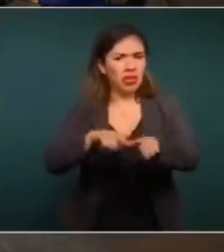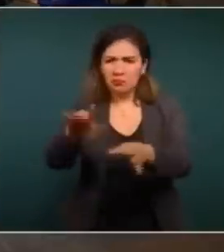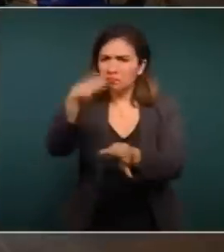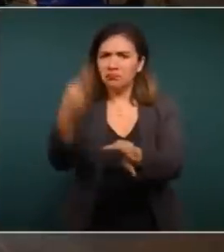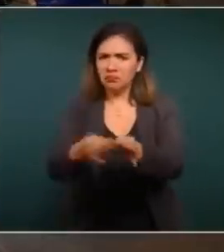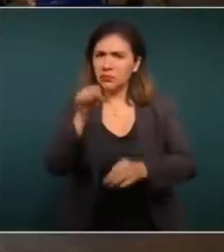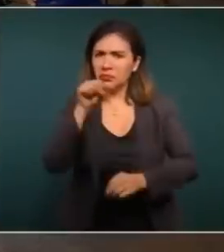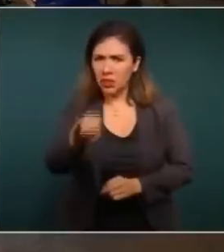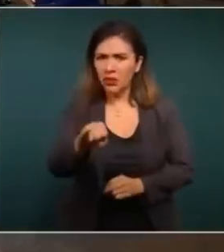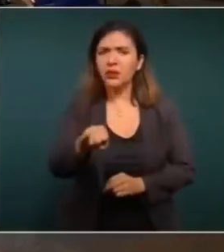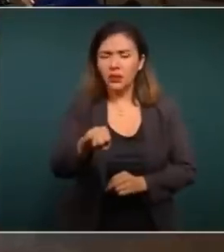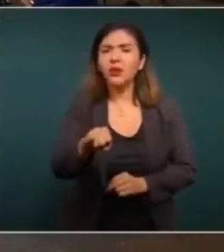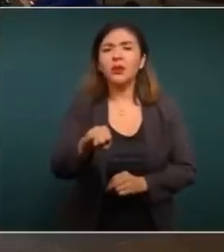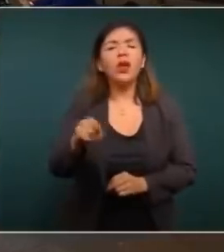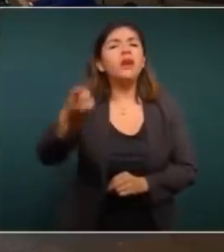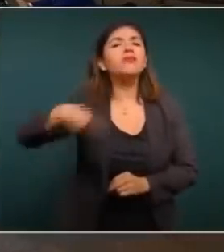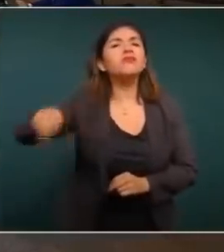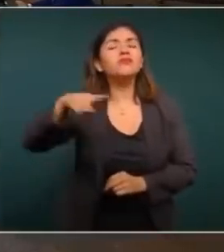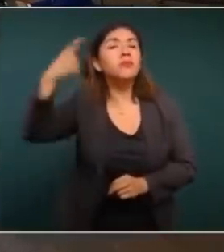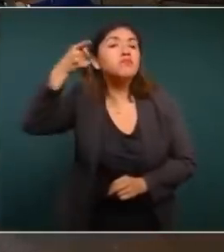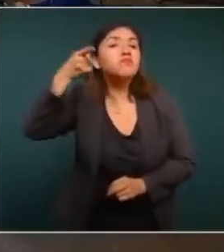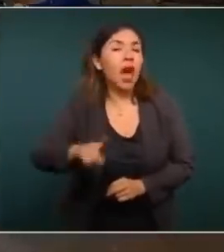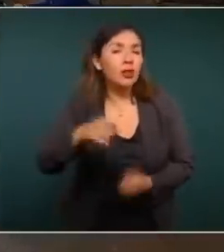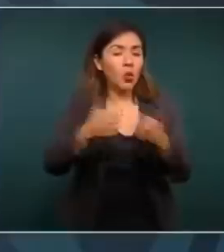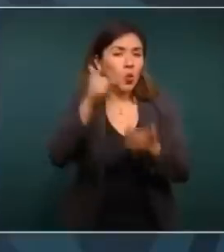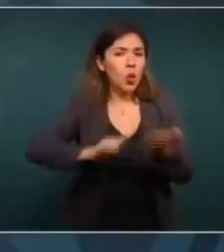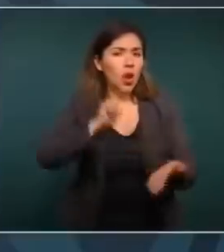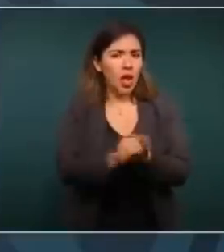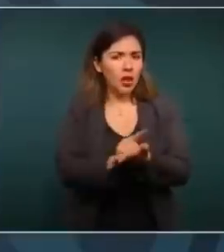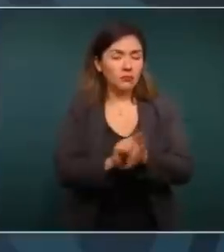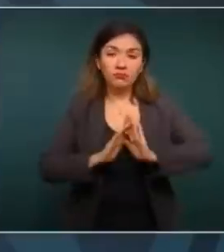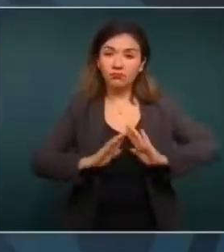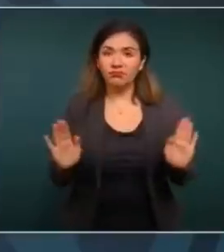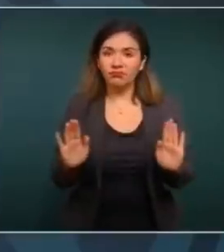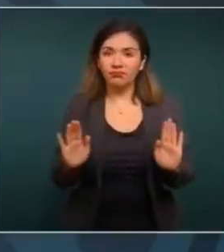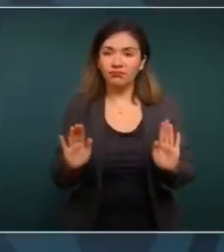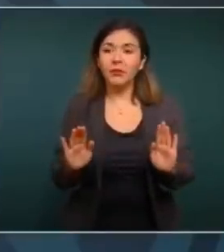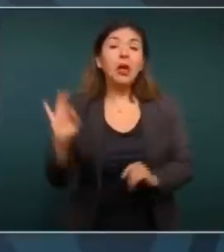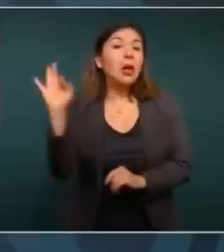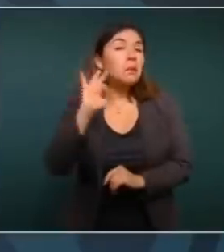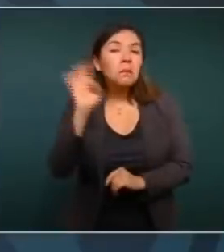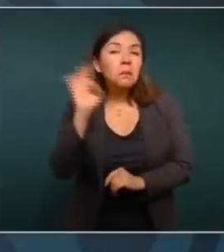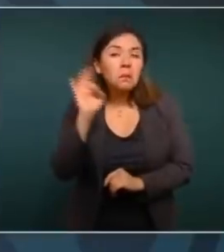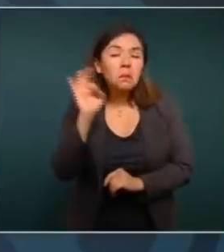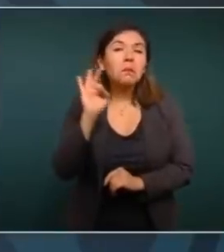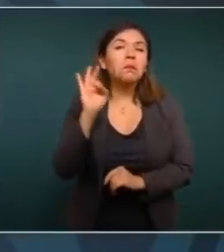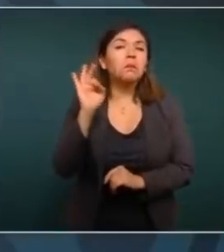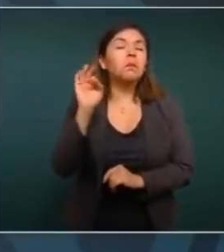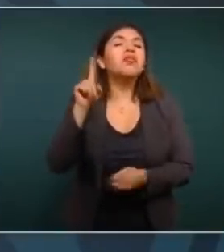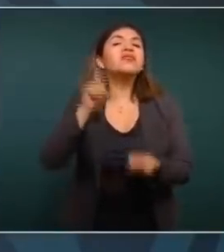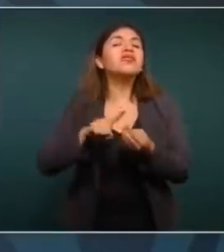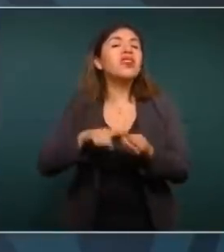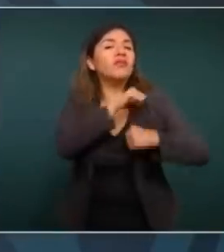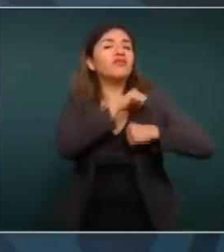con los ordenamientos legales. Si una autoridad